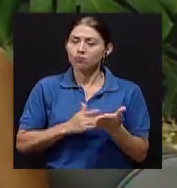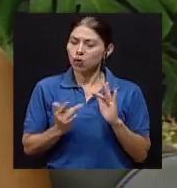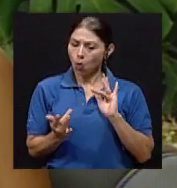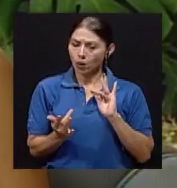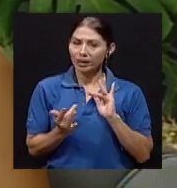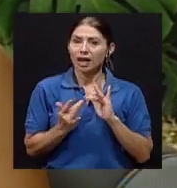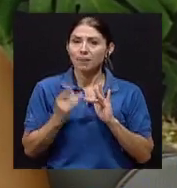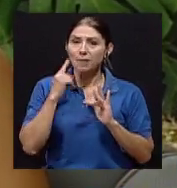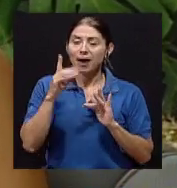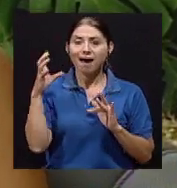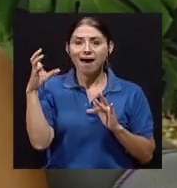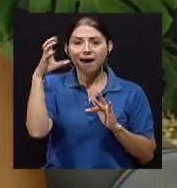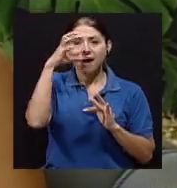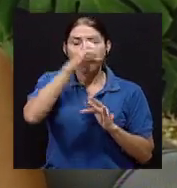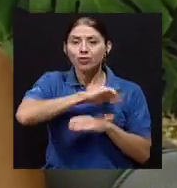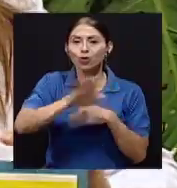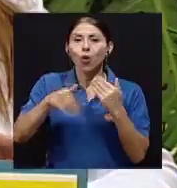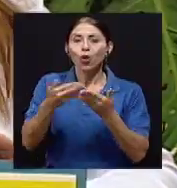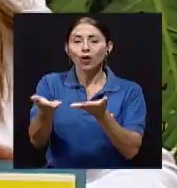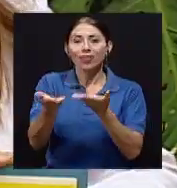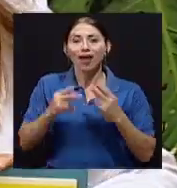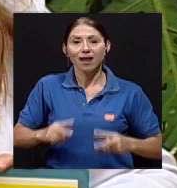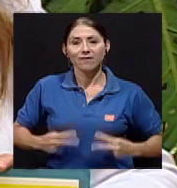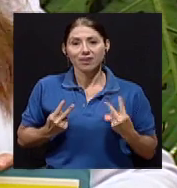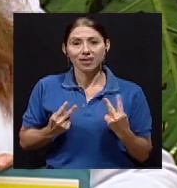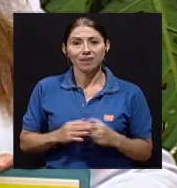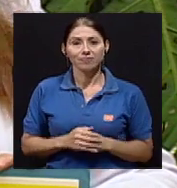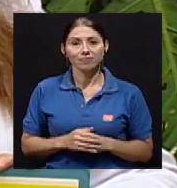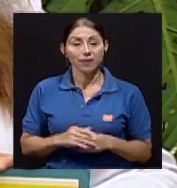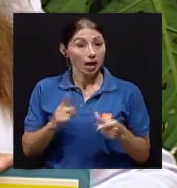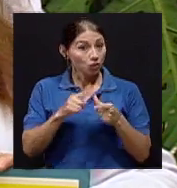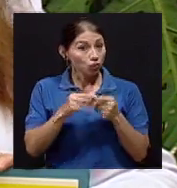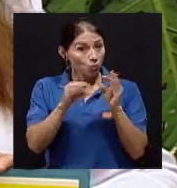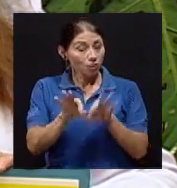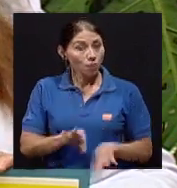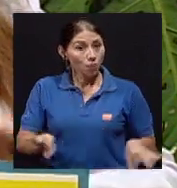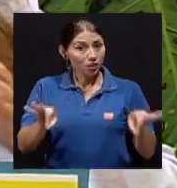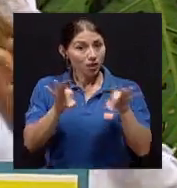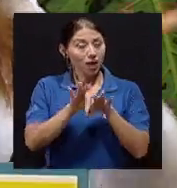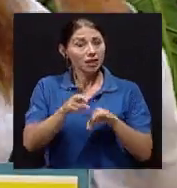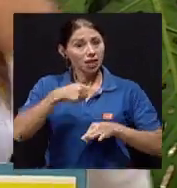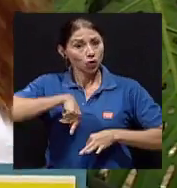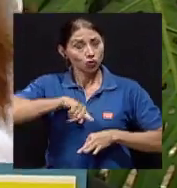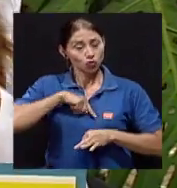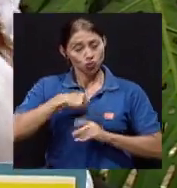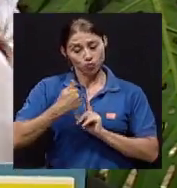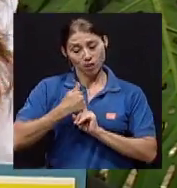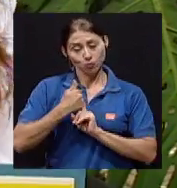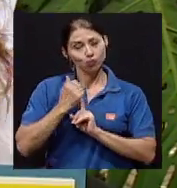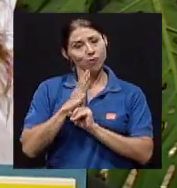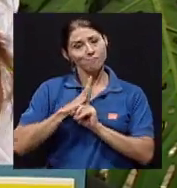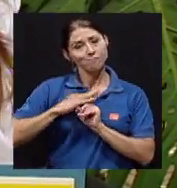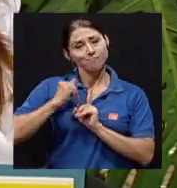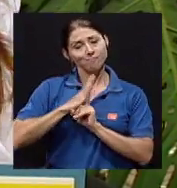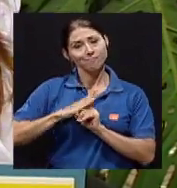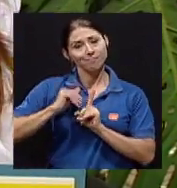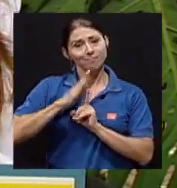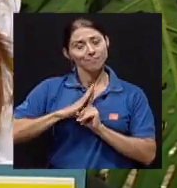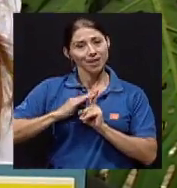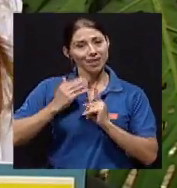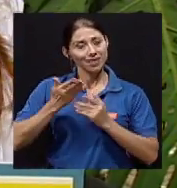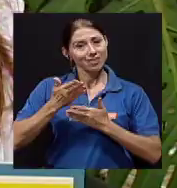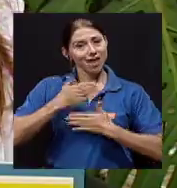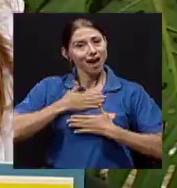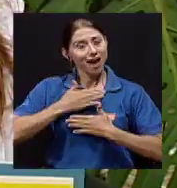de verdad percibir todo lo que la vida nos ofrece. Entonces, sí es importante también, Verónica, sacar espacios para dedicarnos y cheñarnos a nosotros y nosotras mismas.